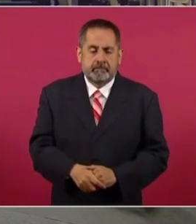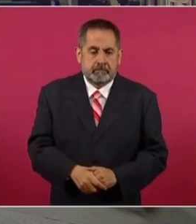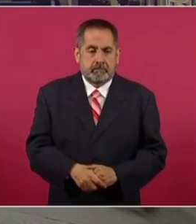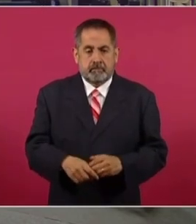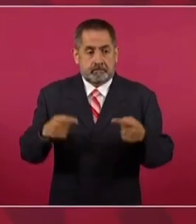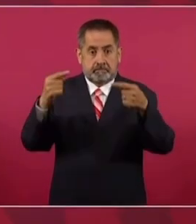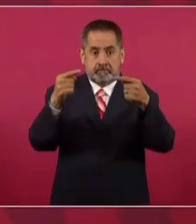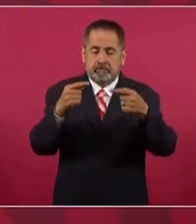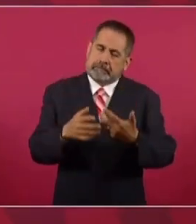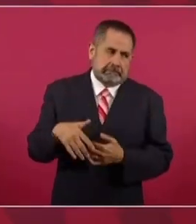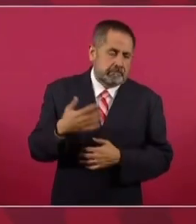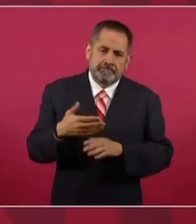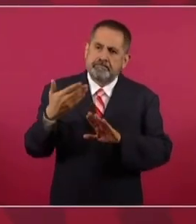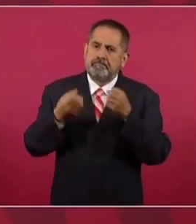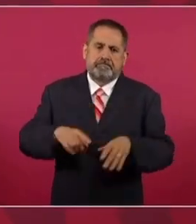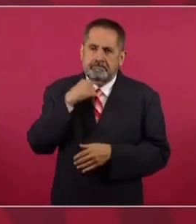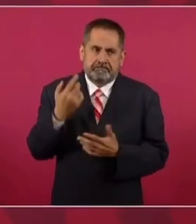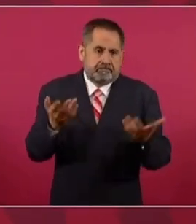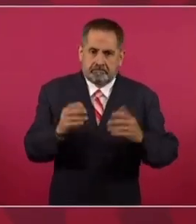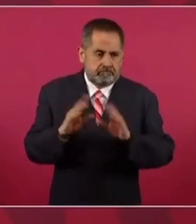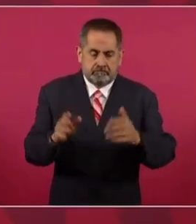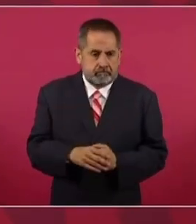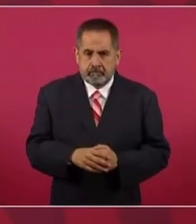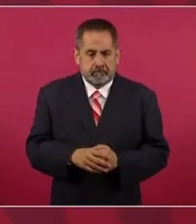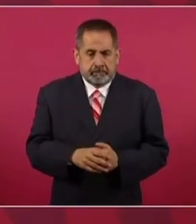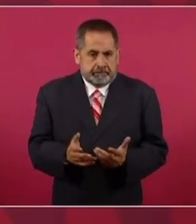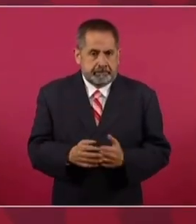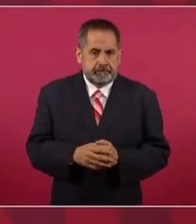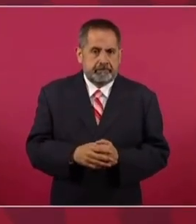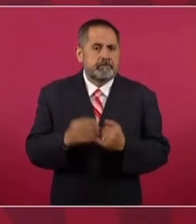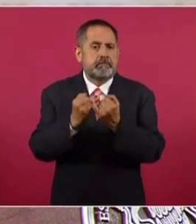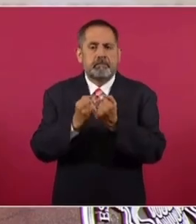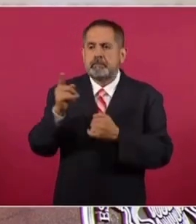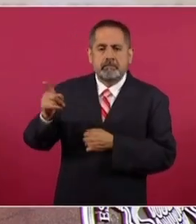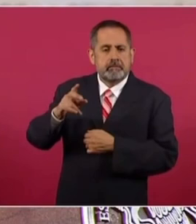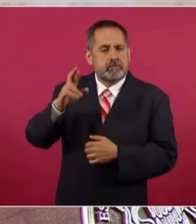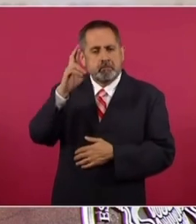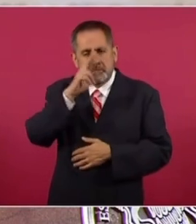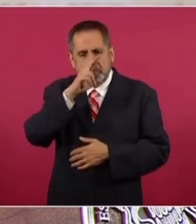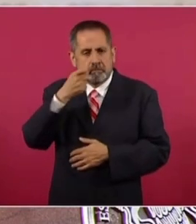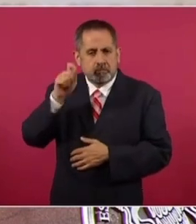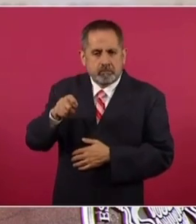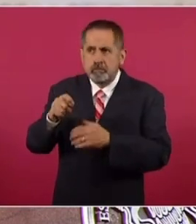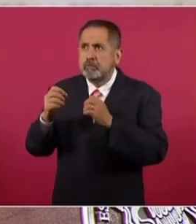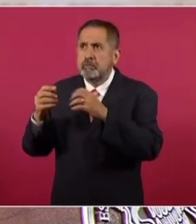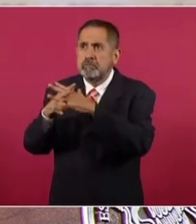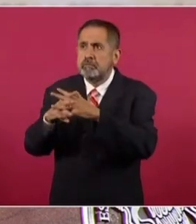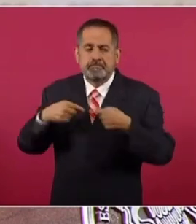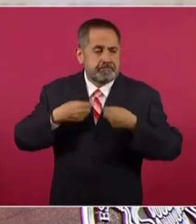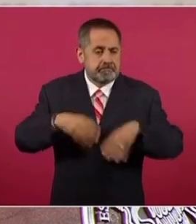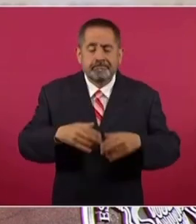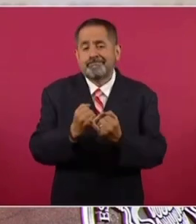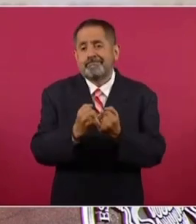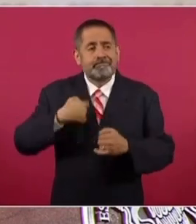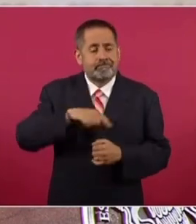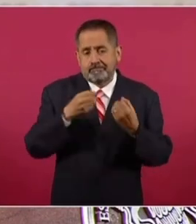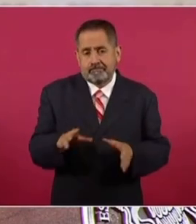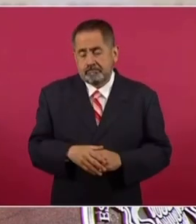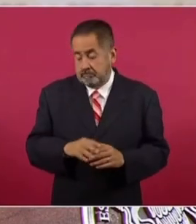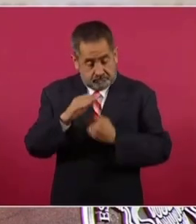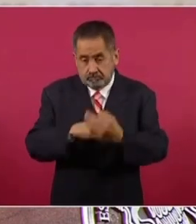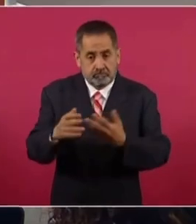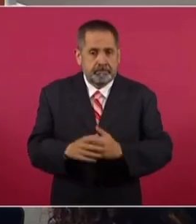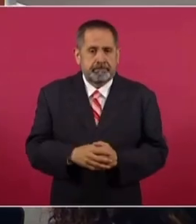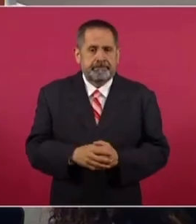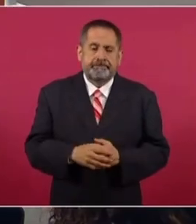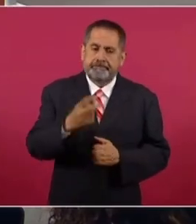Sobre lo último sí nos afecta cómo afecta la guerra de Rusia y Ucrania, a todos.